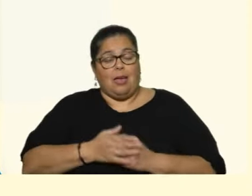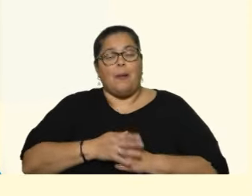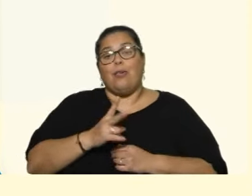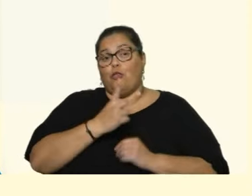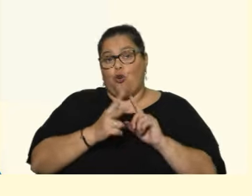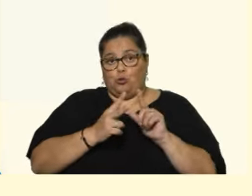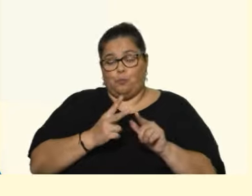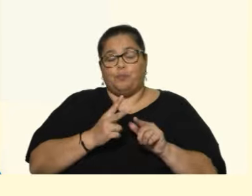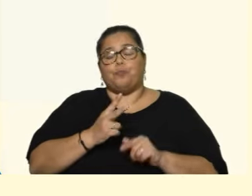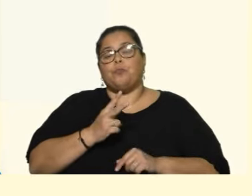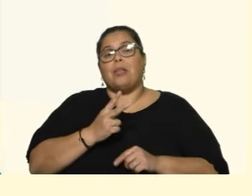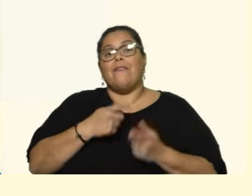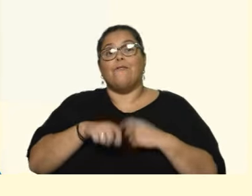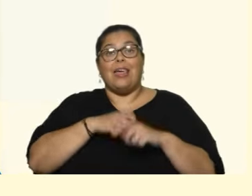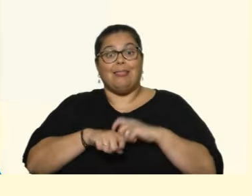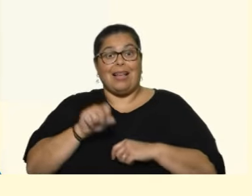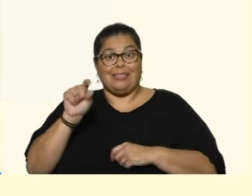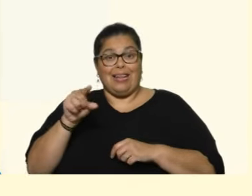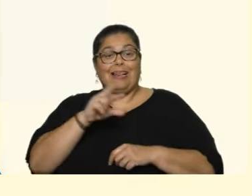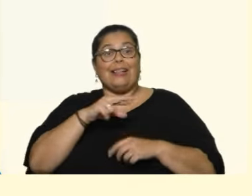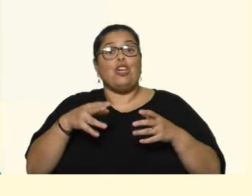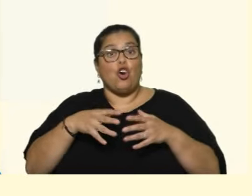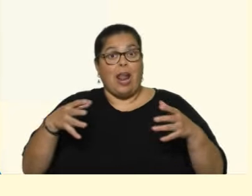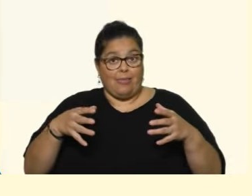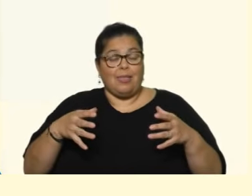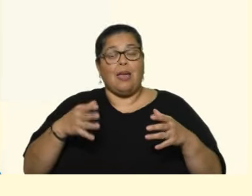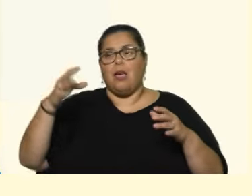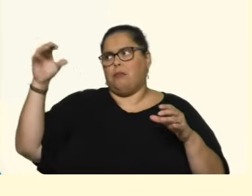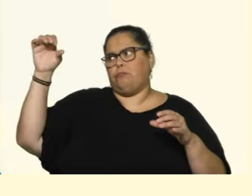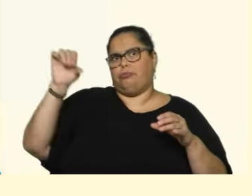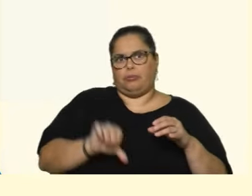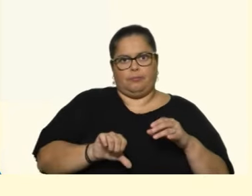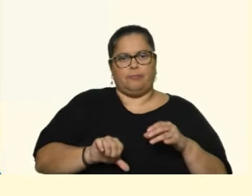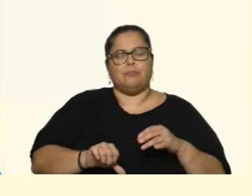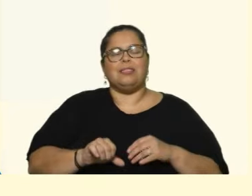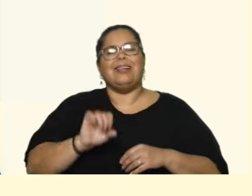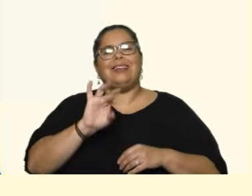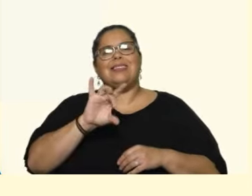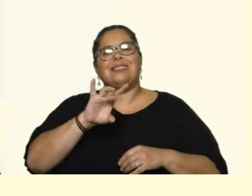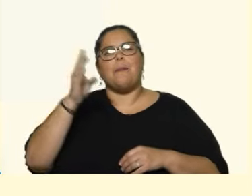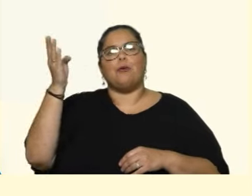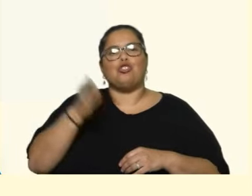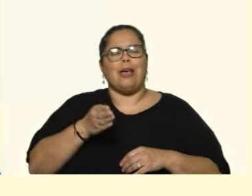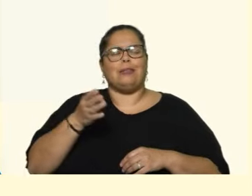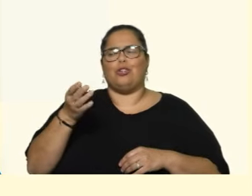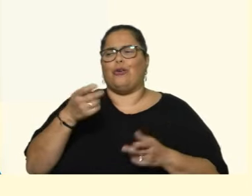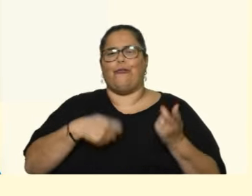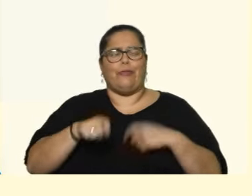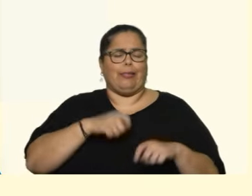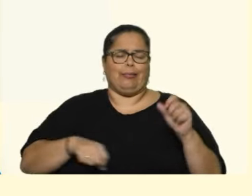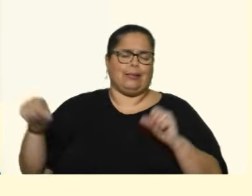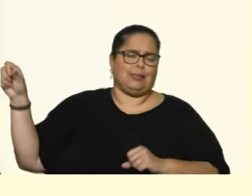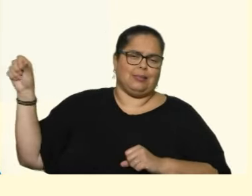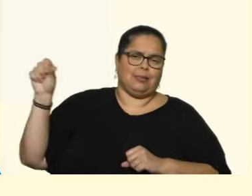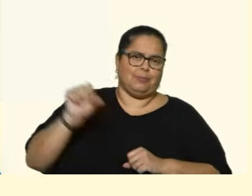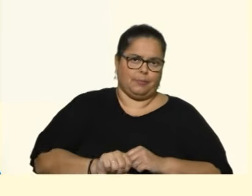Las ventas comerciales en Río Grande están cayendo en el comercio minorista, el retail, alrededor de un 15%, según estimaciones también privadas.